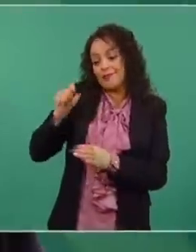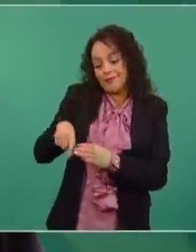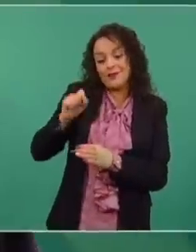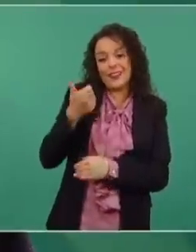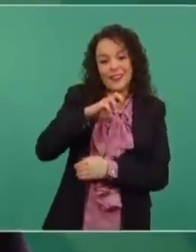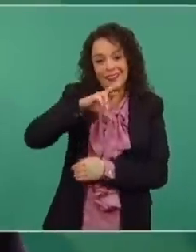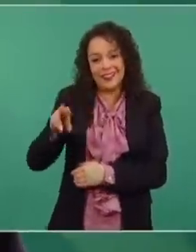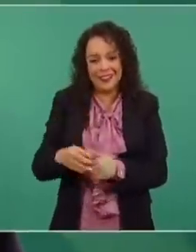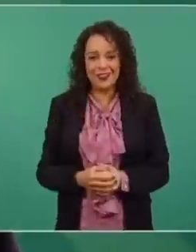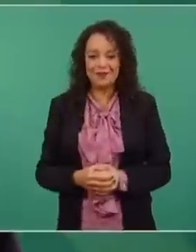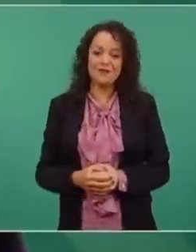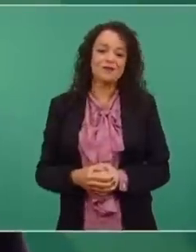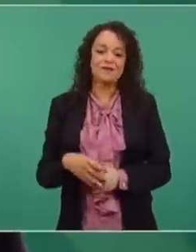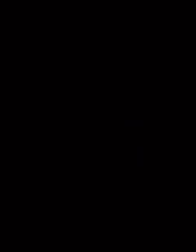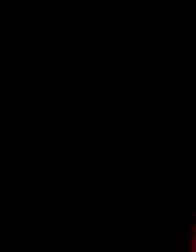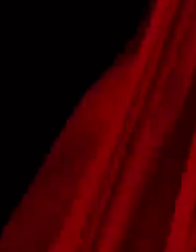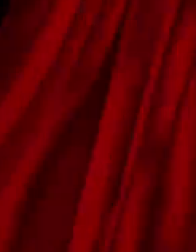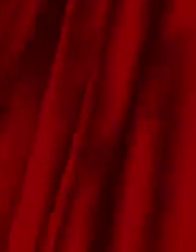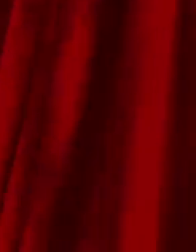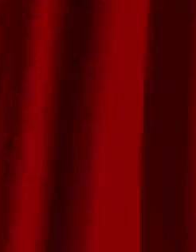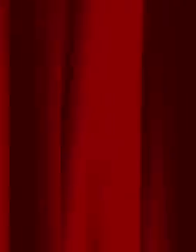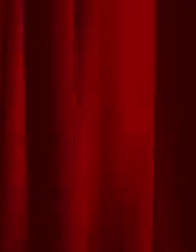De todas maneras no es caro.